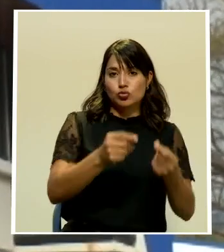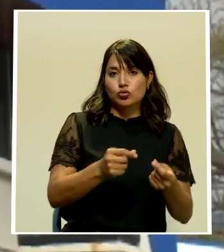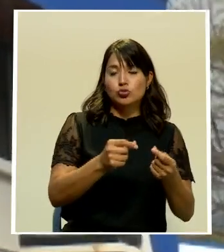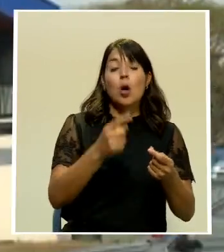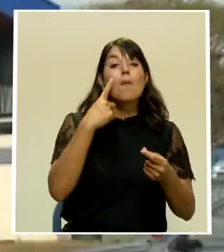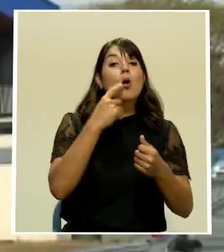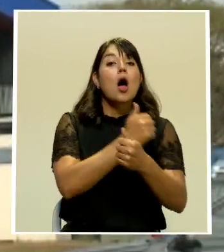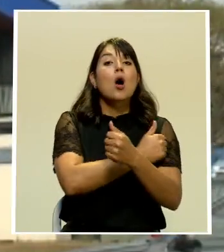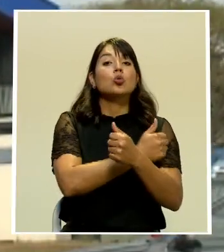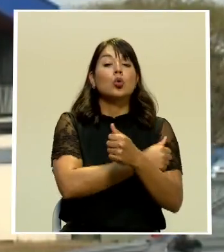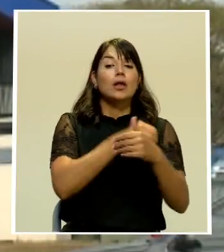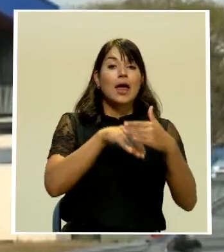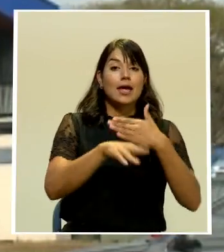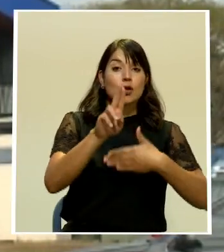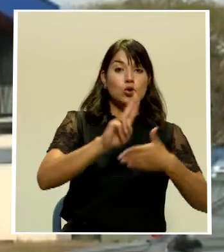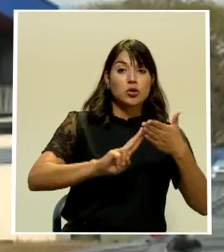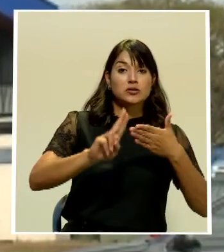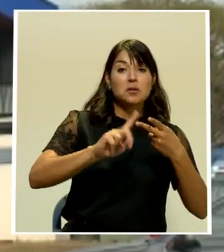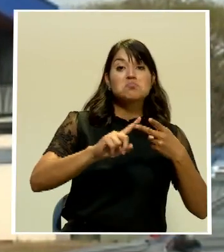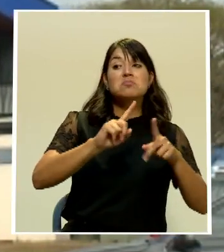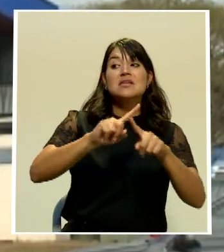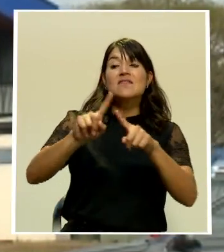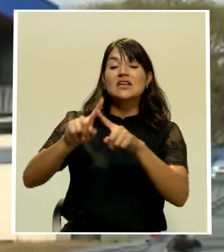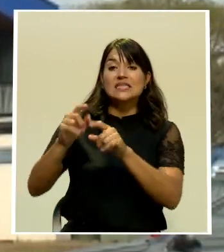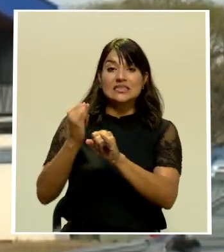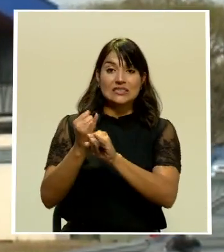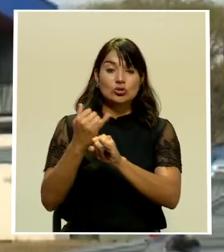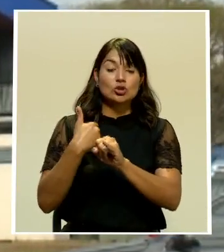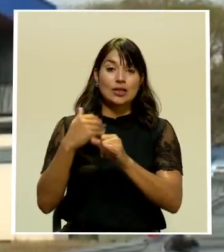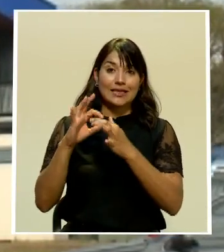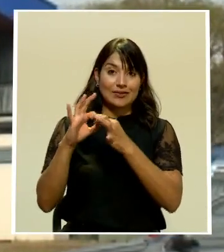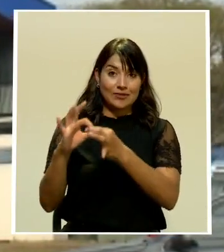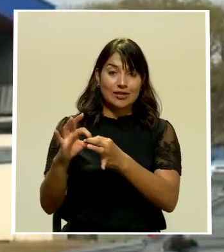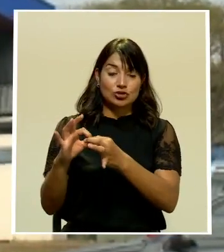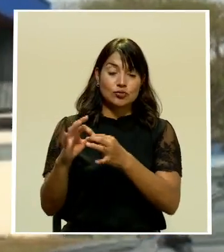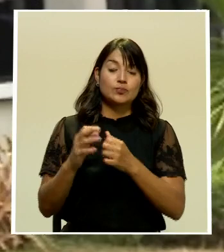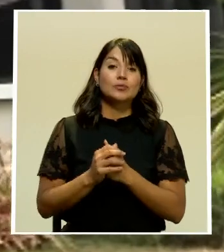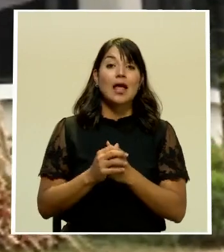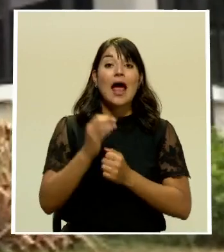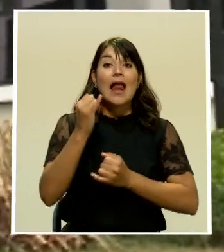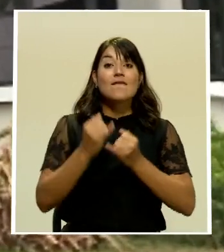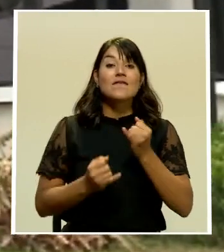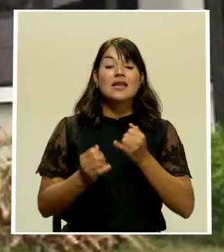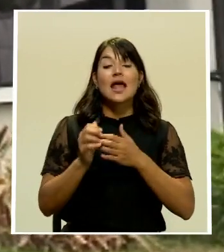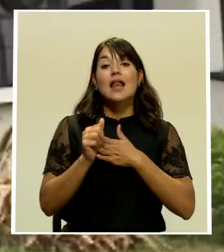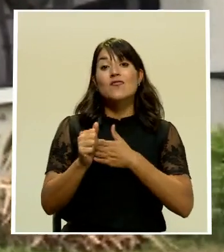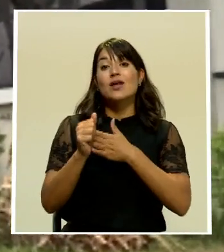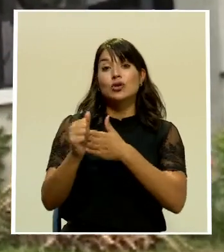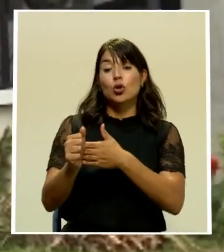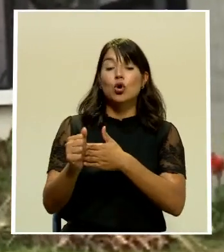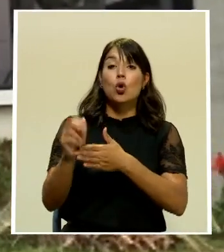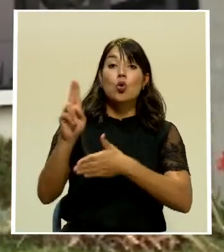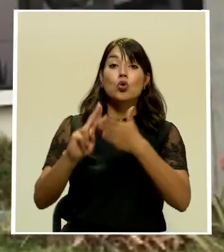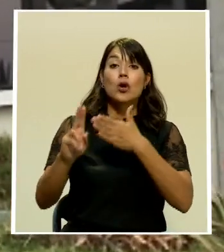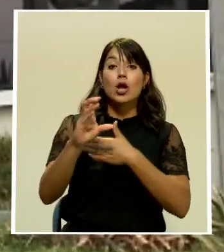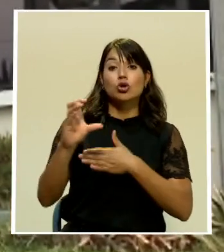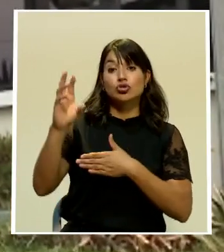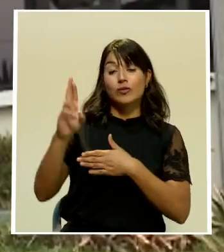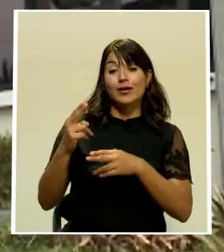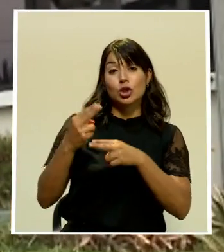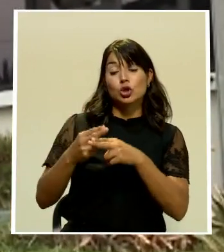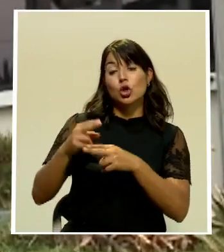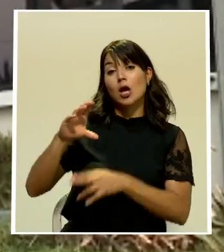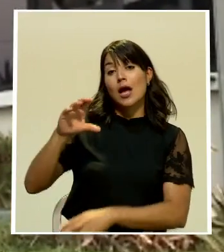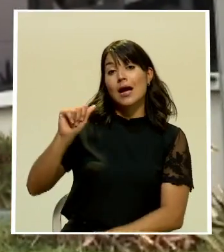autoridades universitarias como por las distintas entidades estatales relacionadas. Finalmente, el vector de la Universidad de Costa Rica, el doctor Carlos Araya